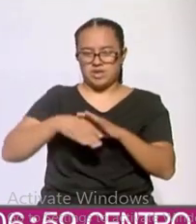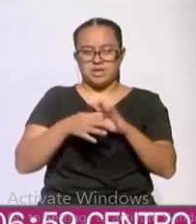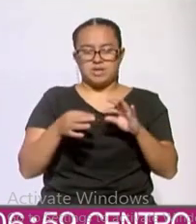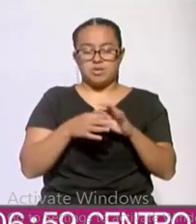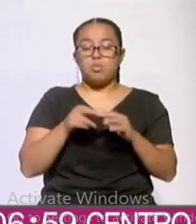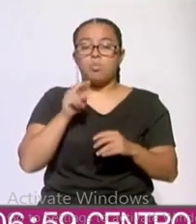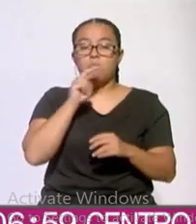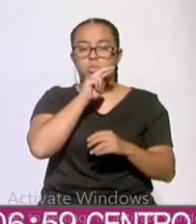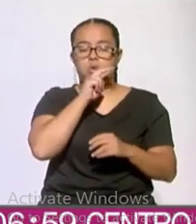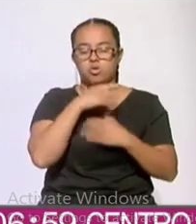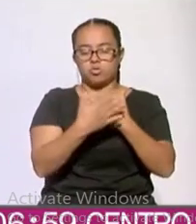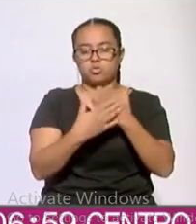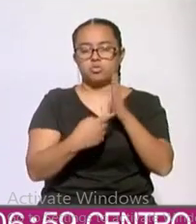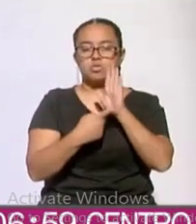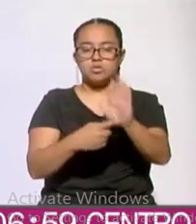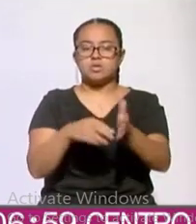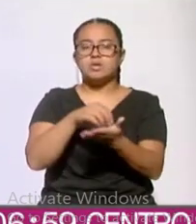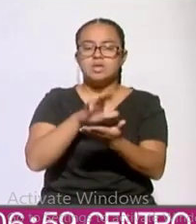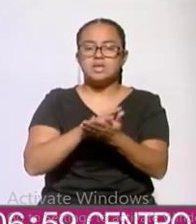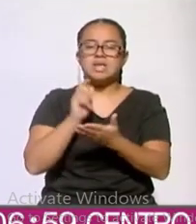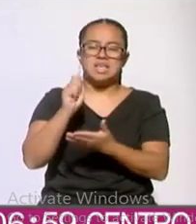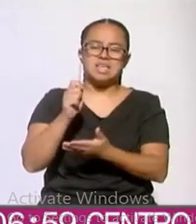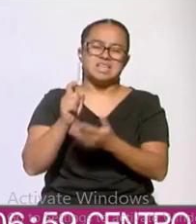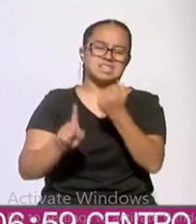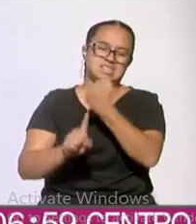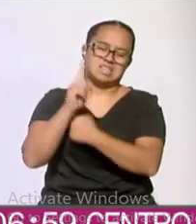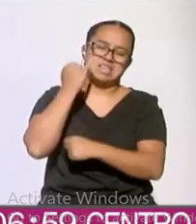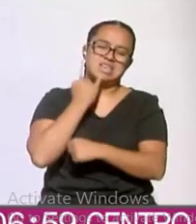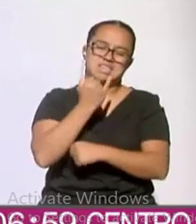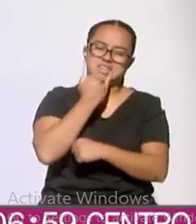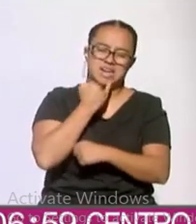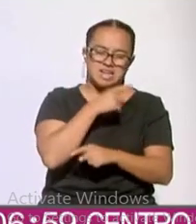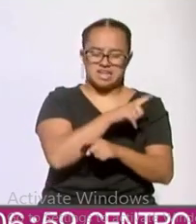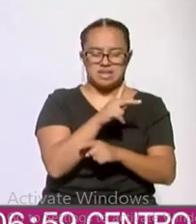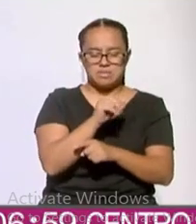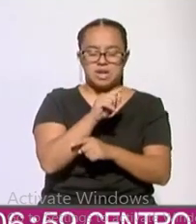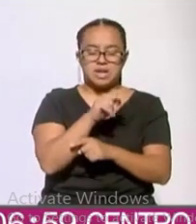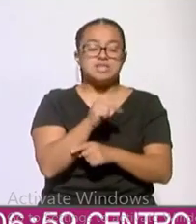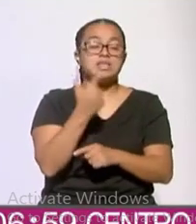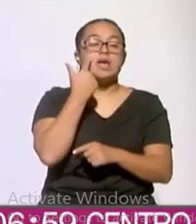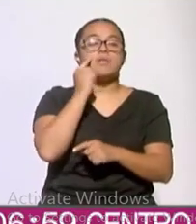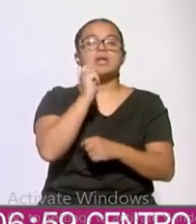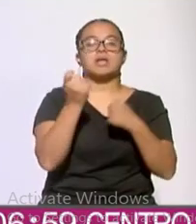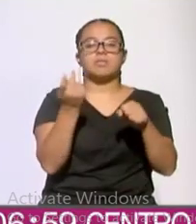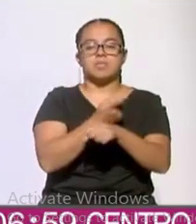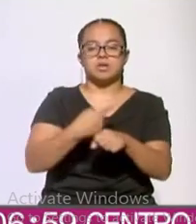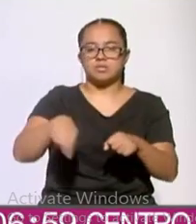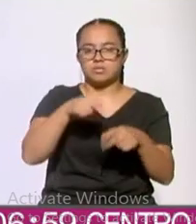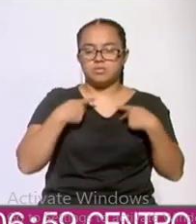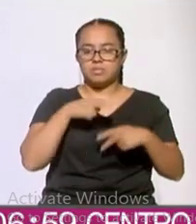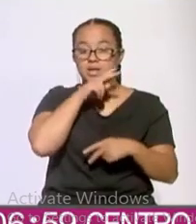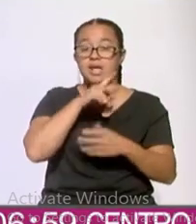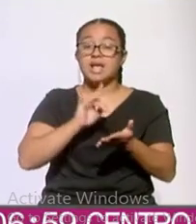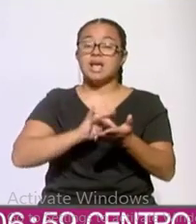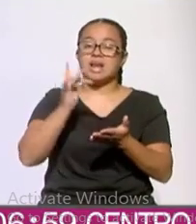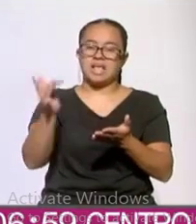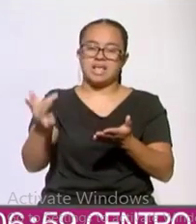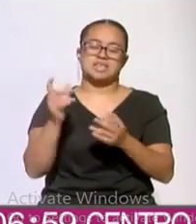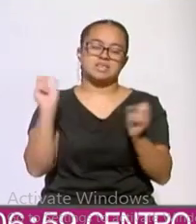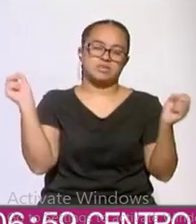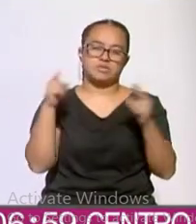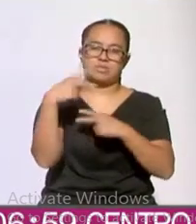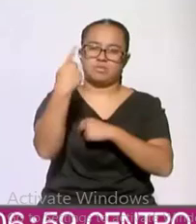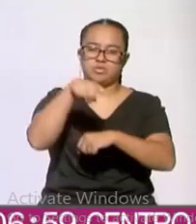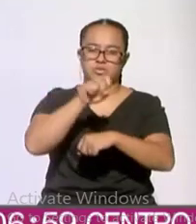yo creo que pronto les presentaremos datos sobre este último conflicto del Medio Oriente y veremos cómo están estos niveles de preocupación. Eso es todo, Paco. Gracias. Gracias.